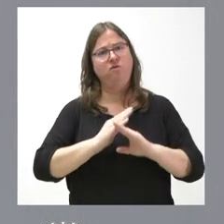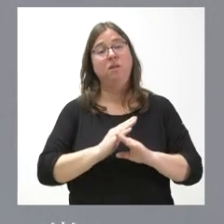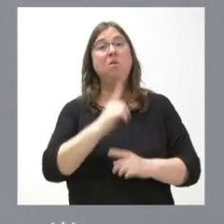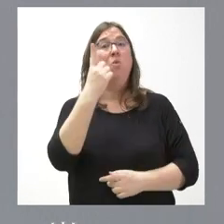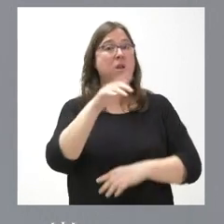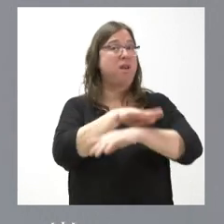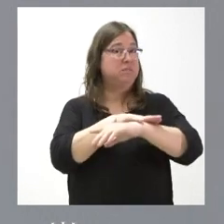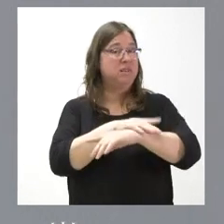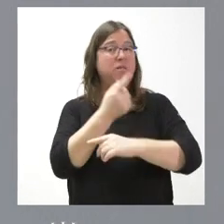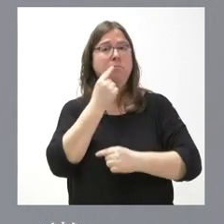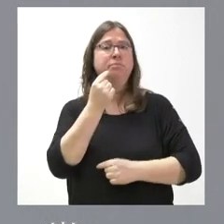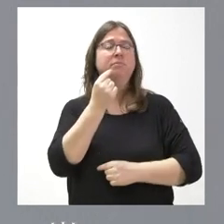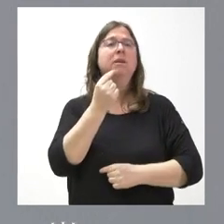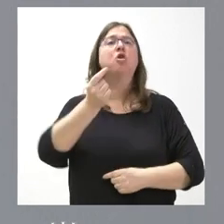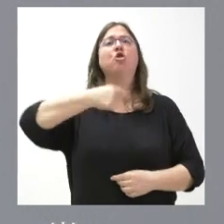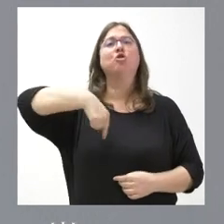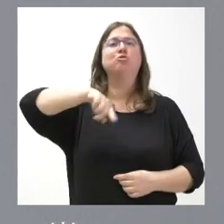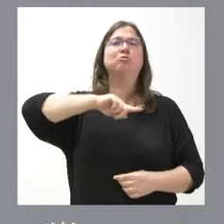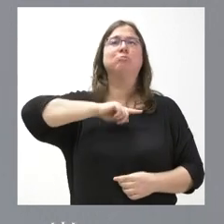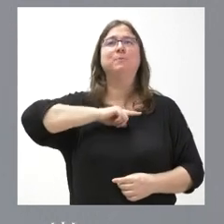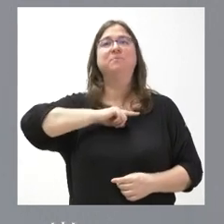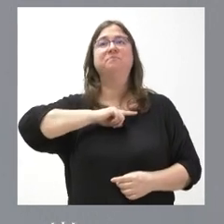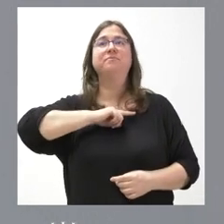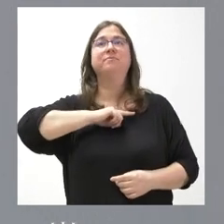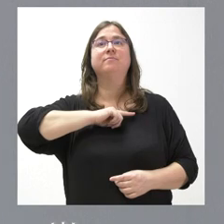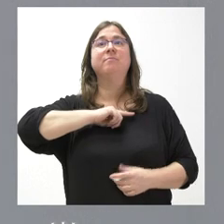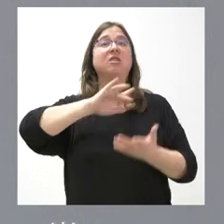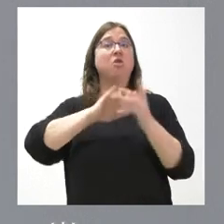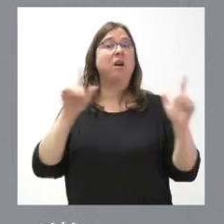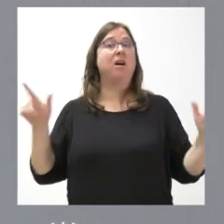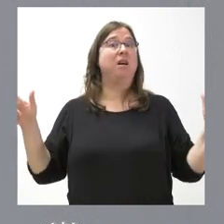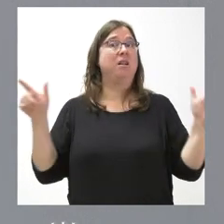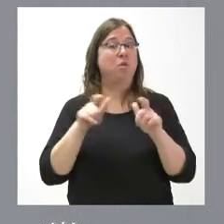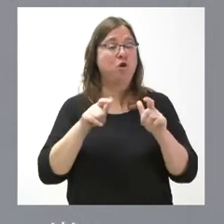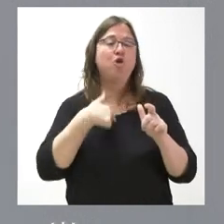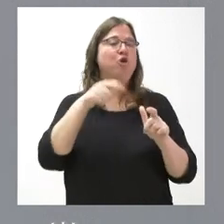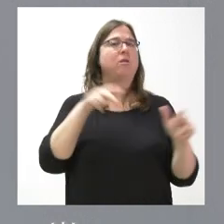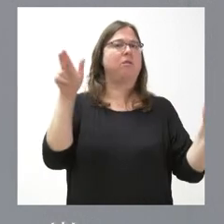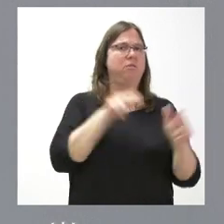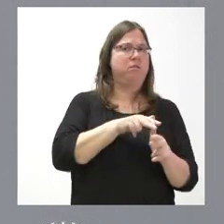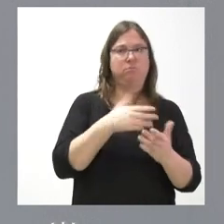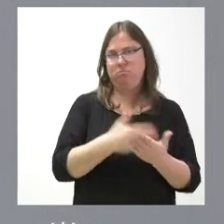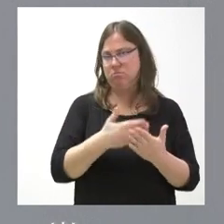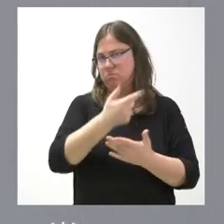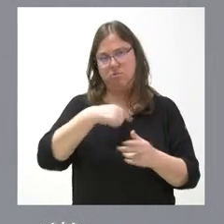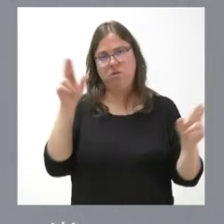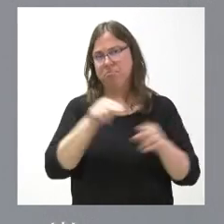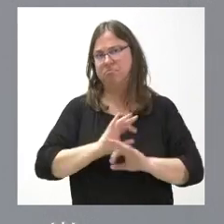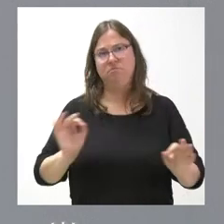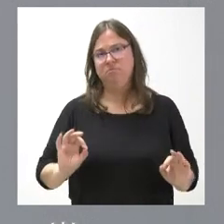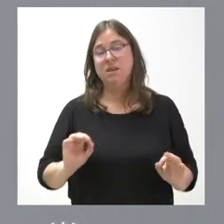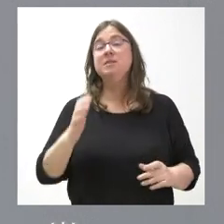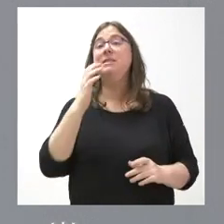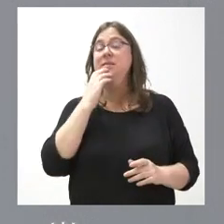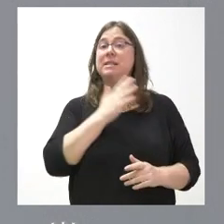llegado a decir que hemos desconvocado algunas reuniones cuando estaban desconvocadas. Ha quedado demostrado que no era verdad. Nosotros esperamos que cuanto